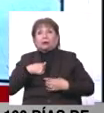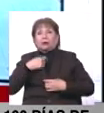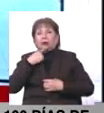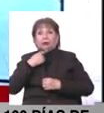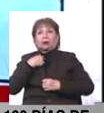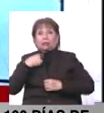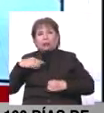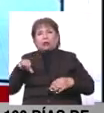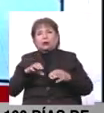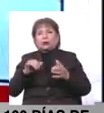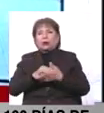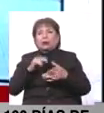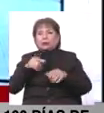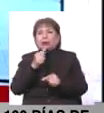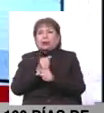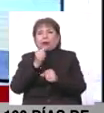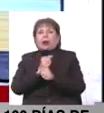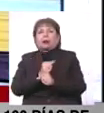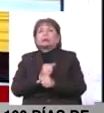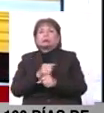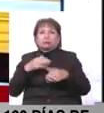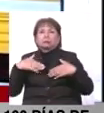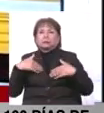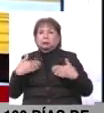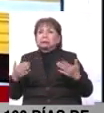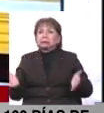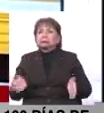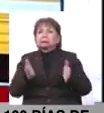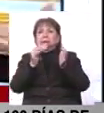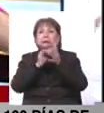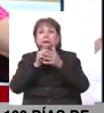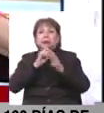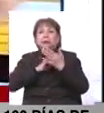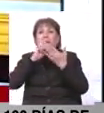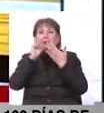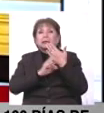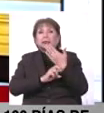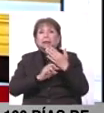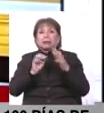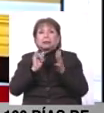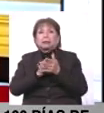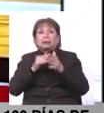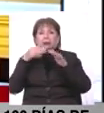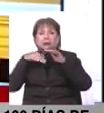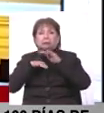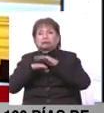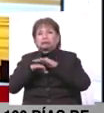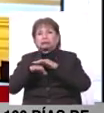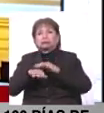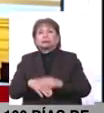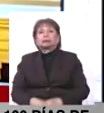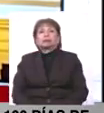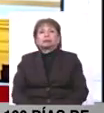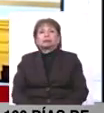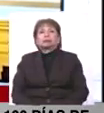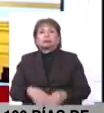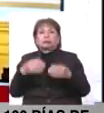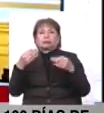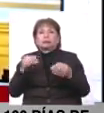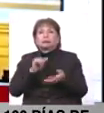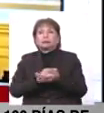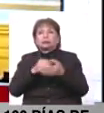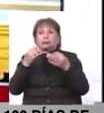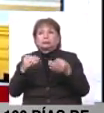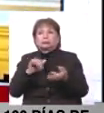he hecho ese trabajo y podemos sacar adelante muchos proyectos que inclusive estaban durmiendo. Creo y